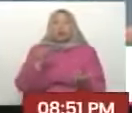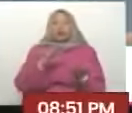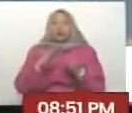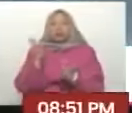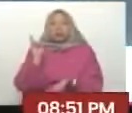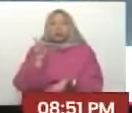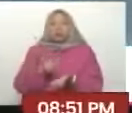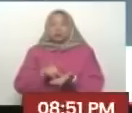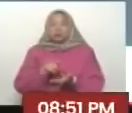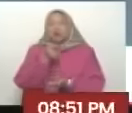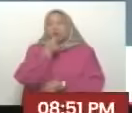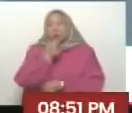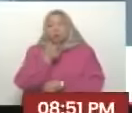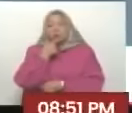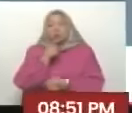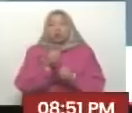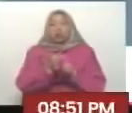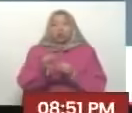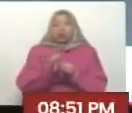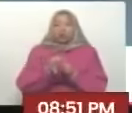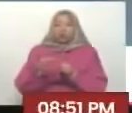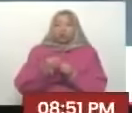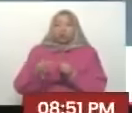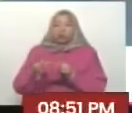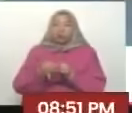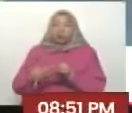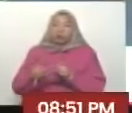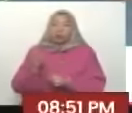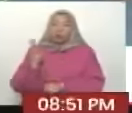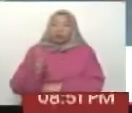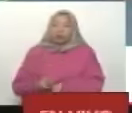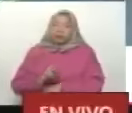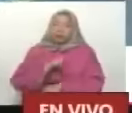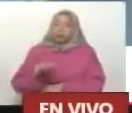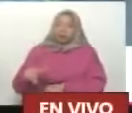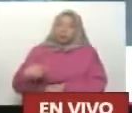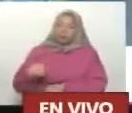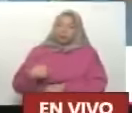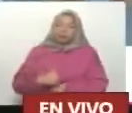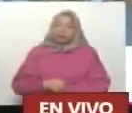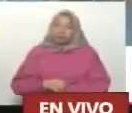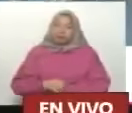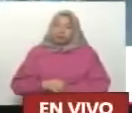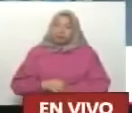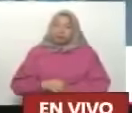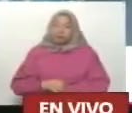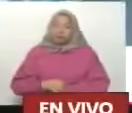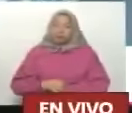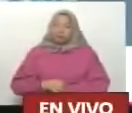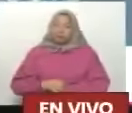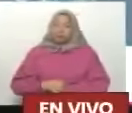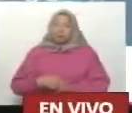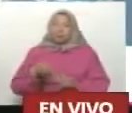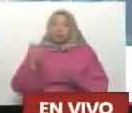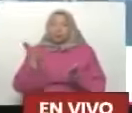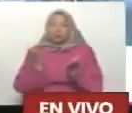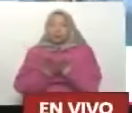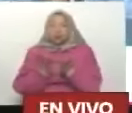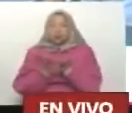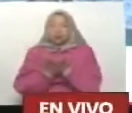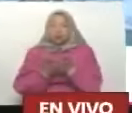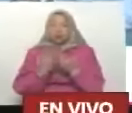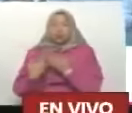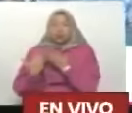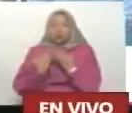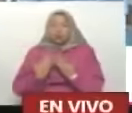de este hermoso municipio. Yo también quisiera que la directora de esta institución educativa